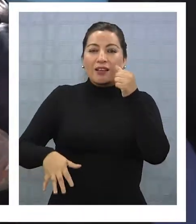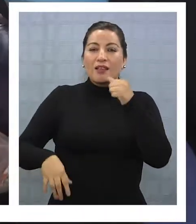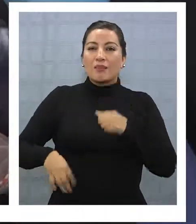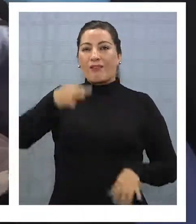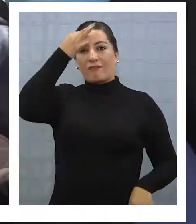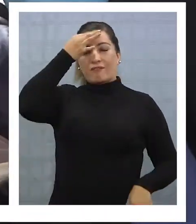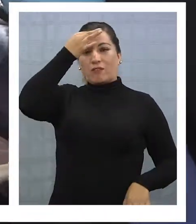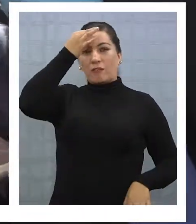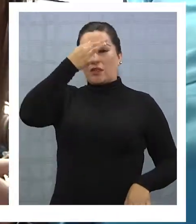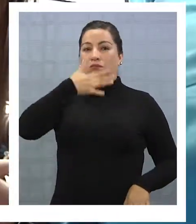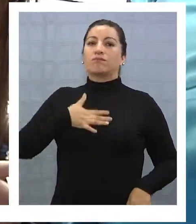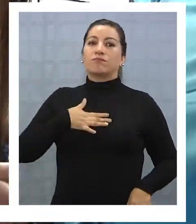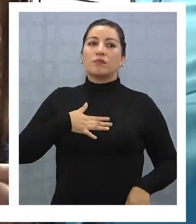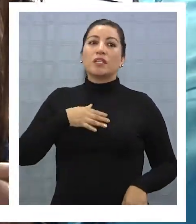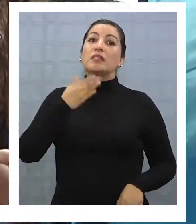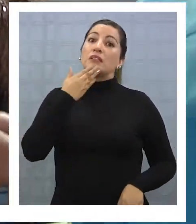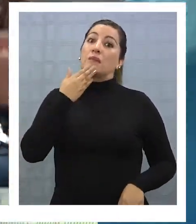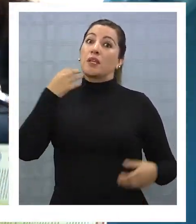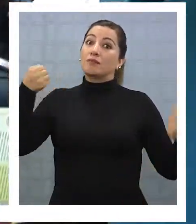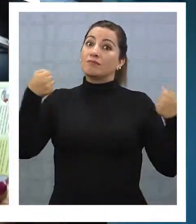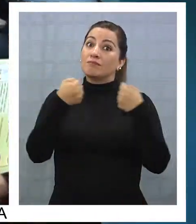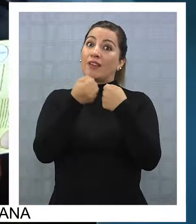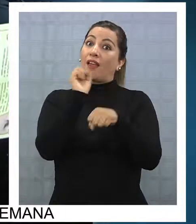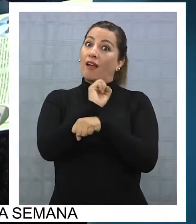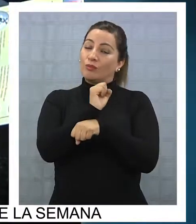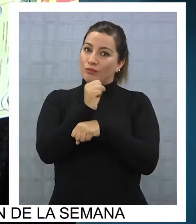así como accidentes de tránsito.